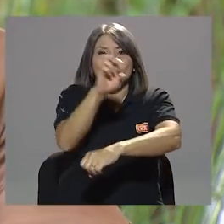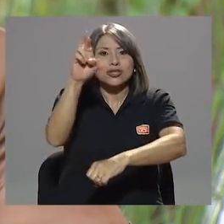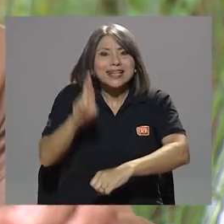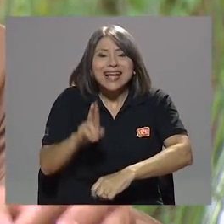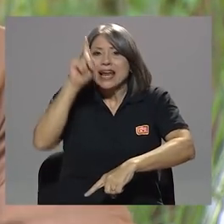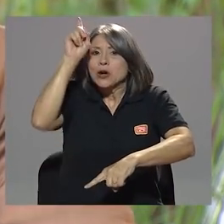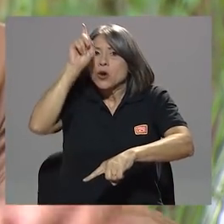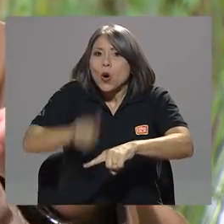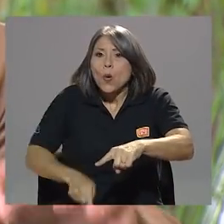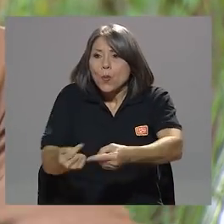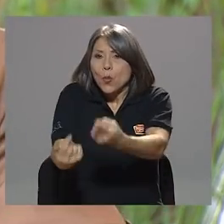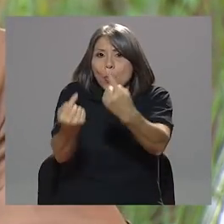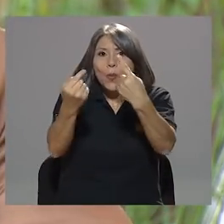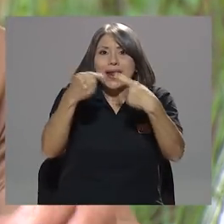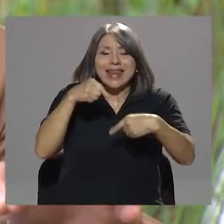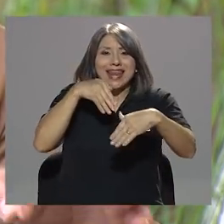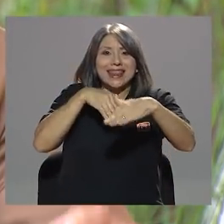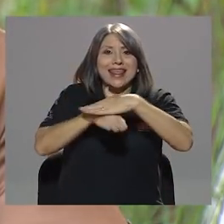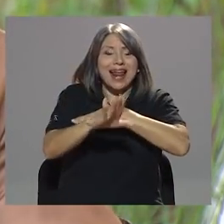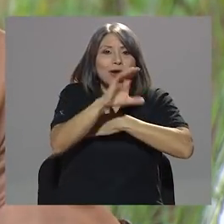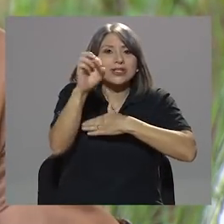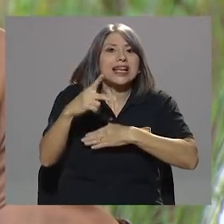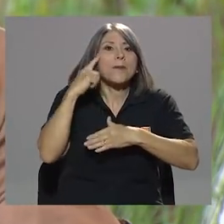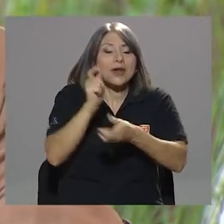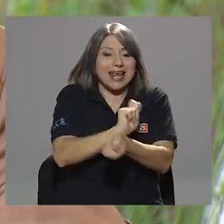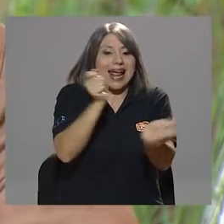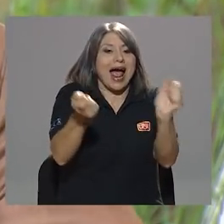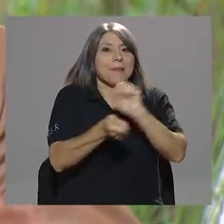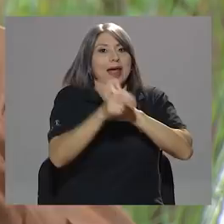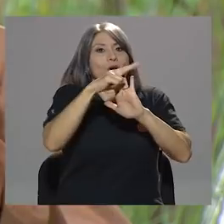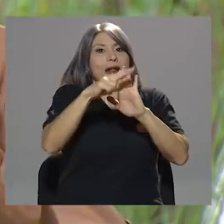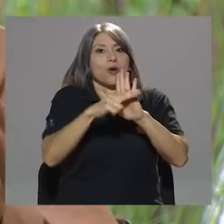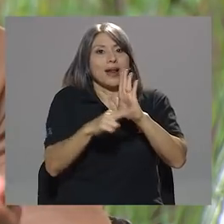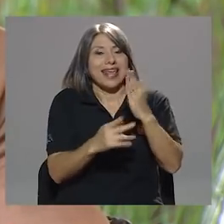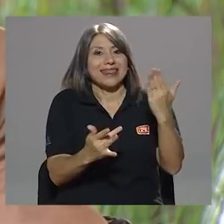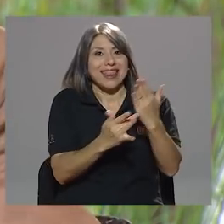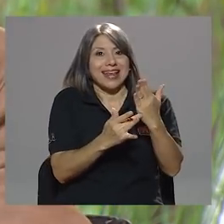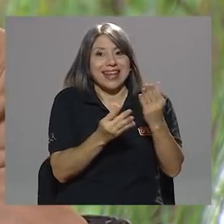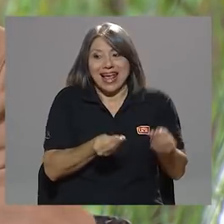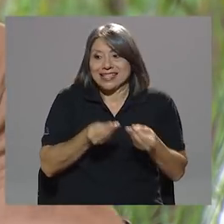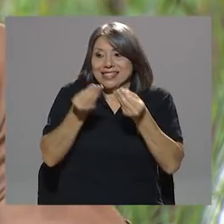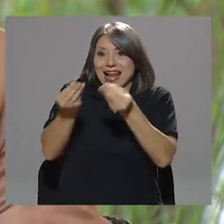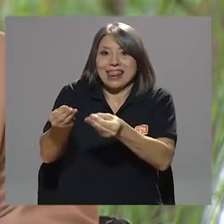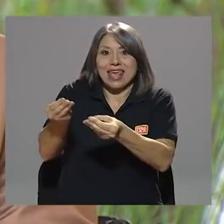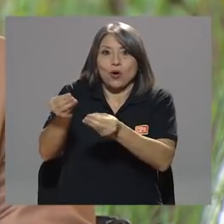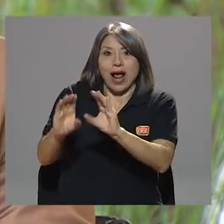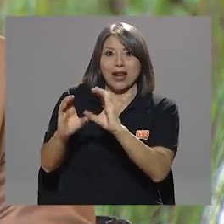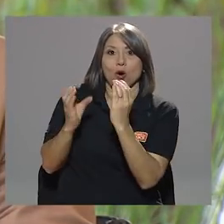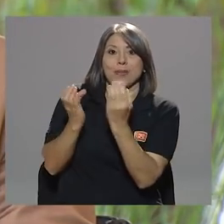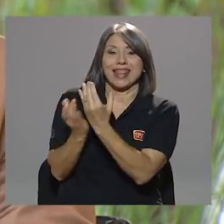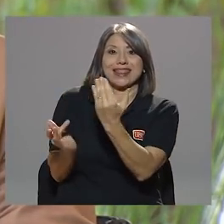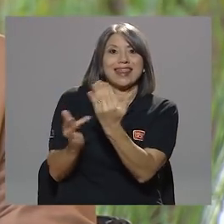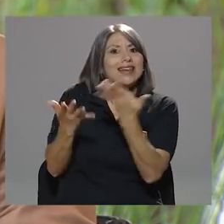ingresar al país porque cambiaron la normativa técnica y se la dieron al comité técnico que ya expliqué.